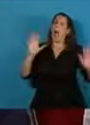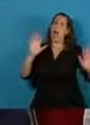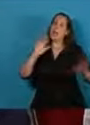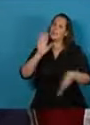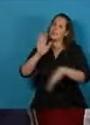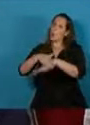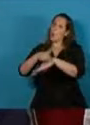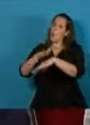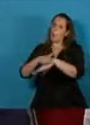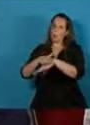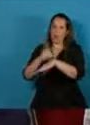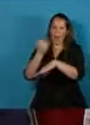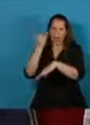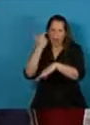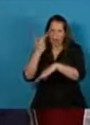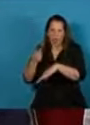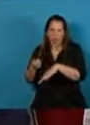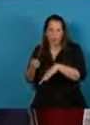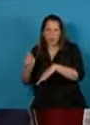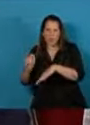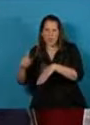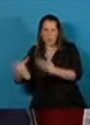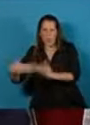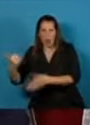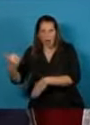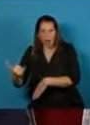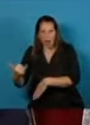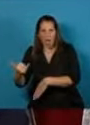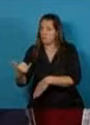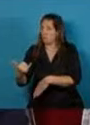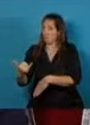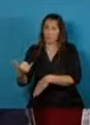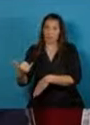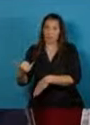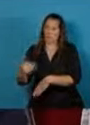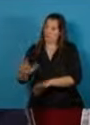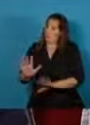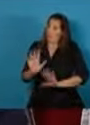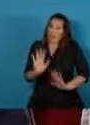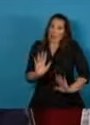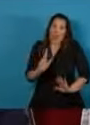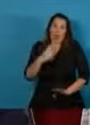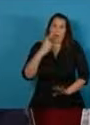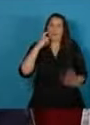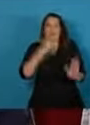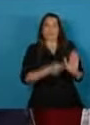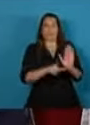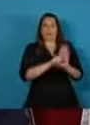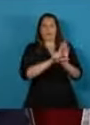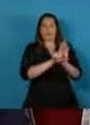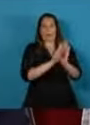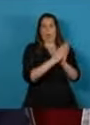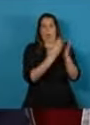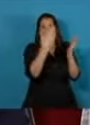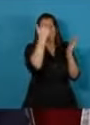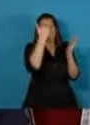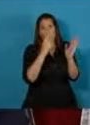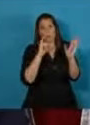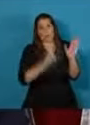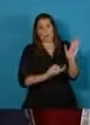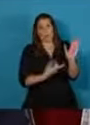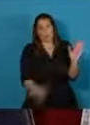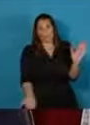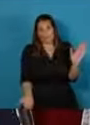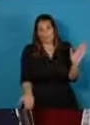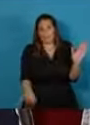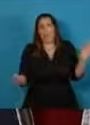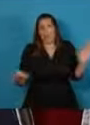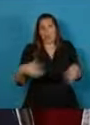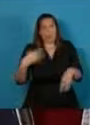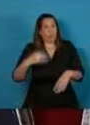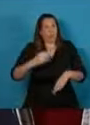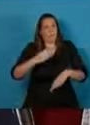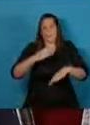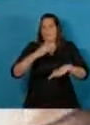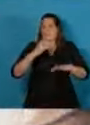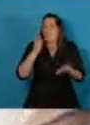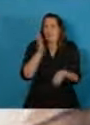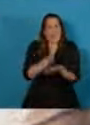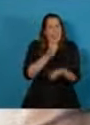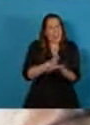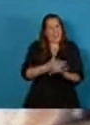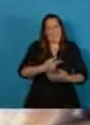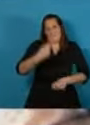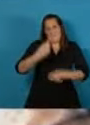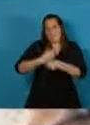condena judicial se está violentando no sólo la constitución sino los principios más elementales del Estado de Derecho.